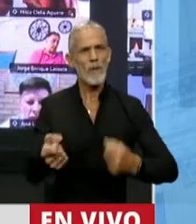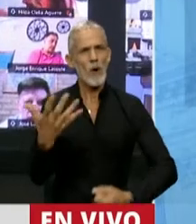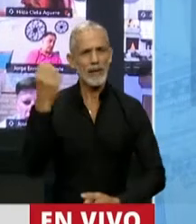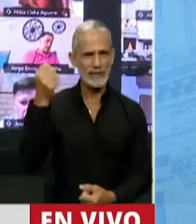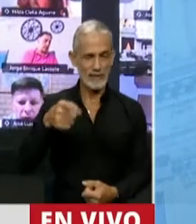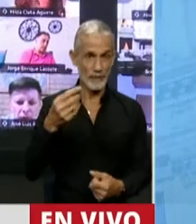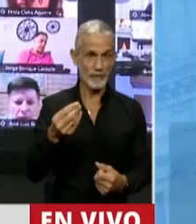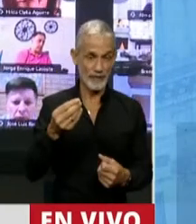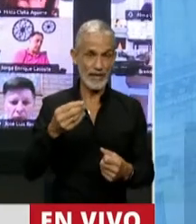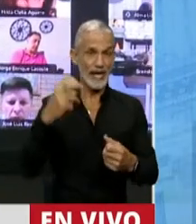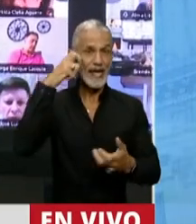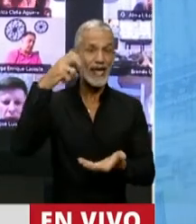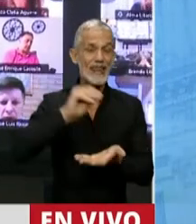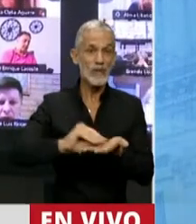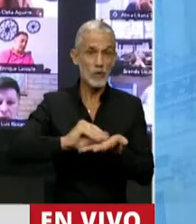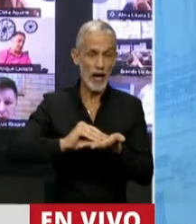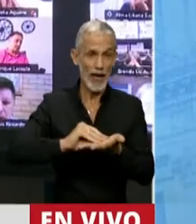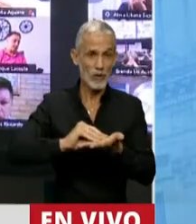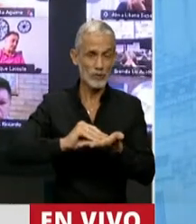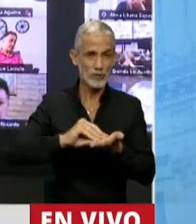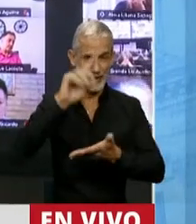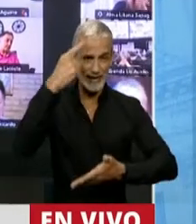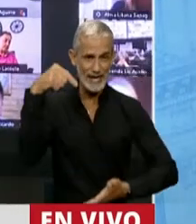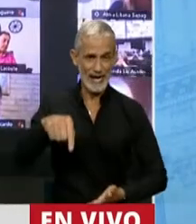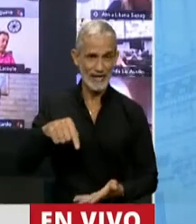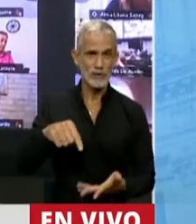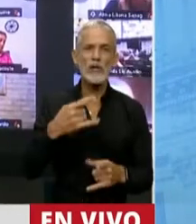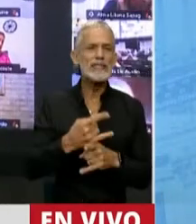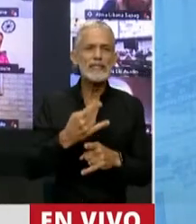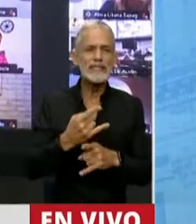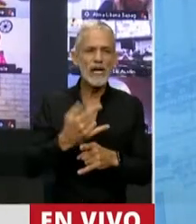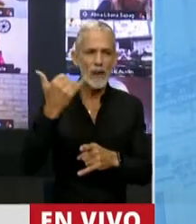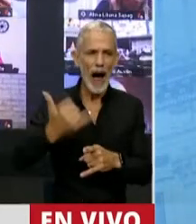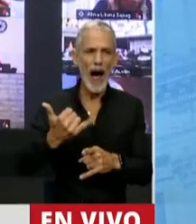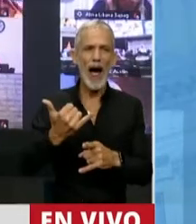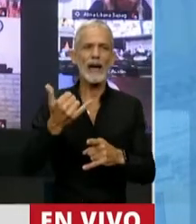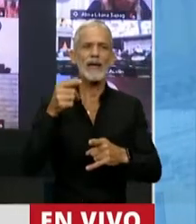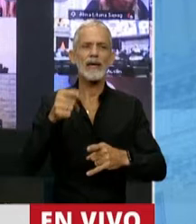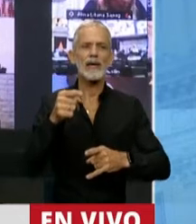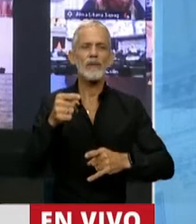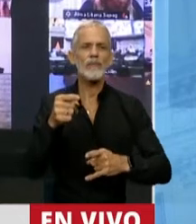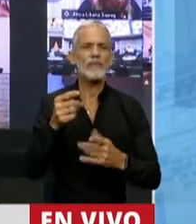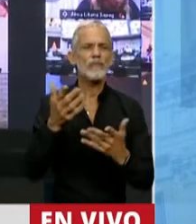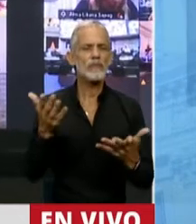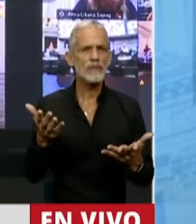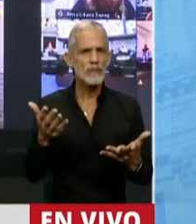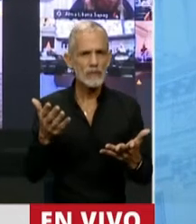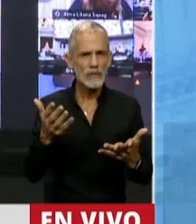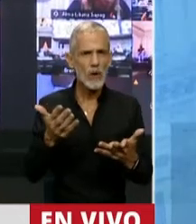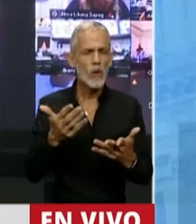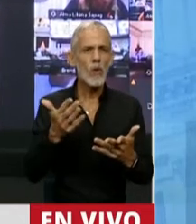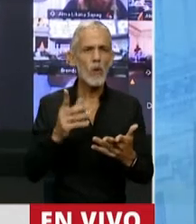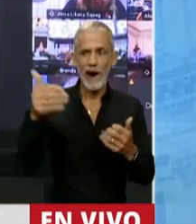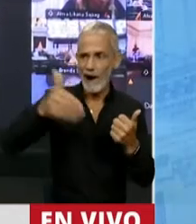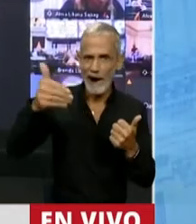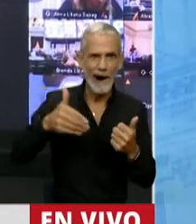Históricamente la Cámara de Diputados de la Nación ha tenido una cantidad de